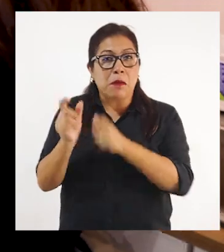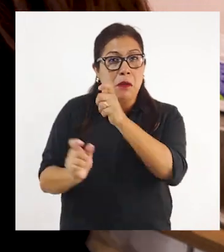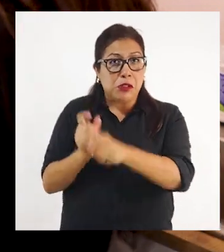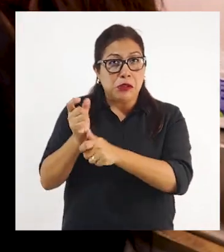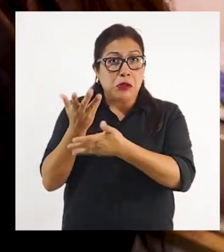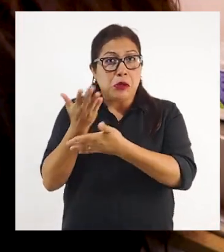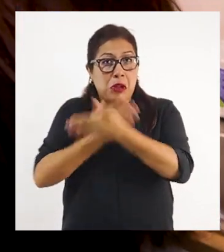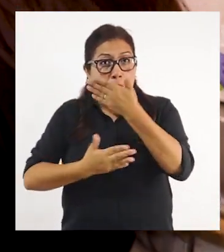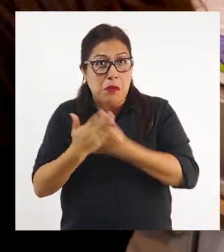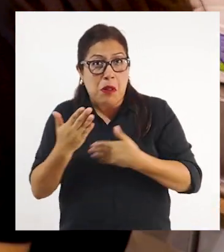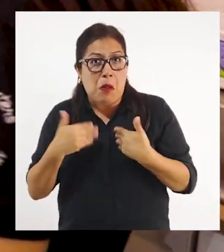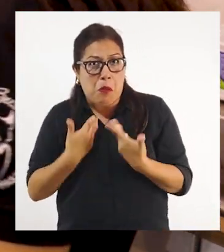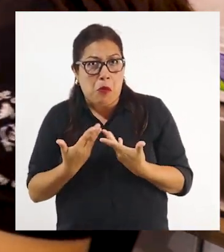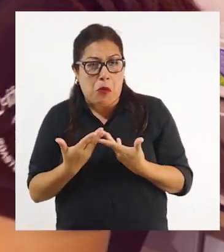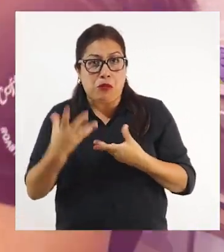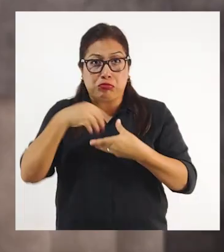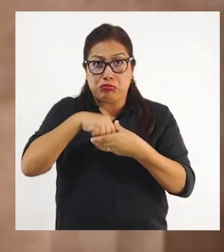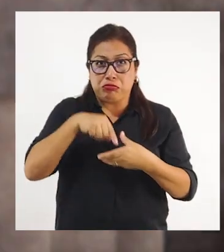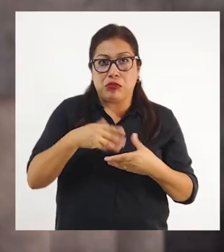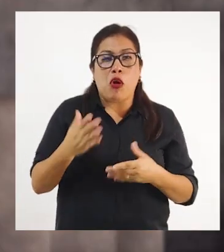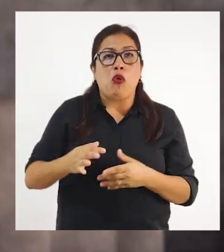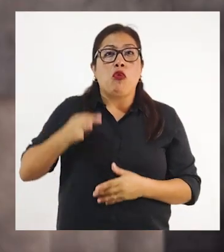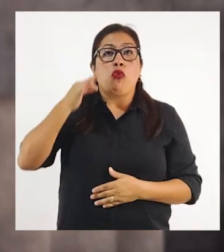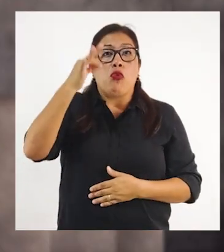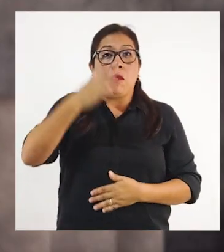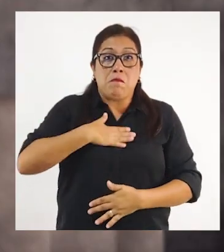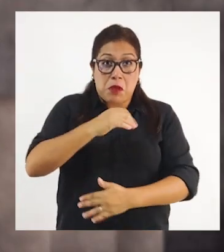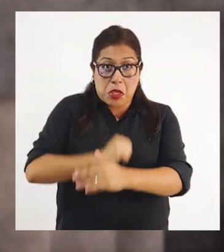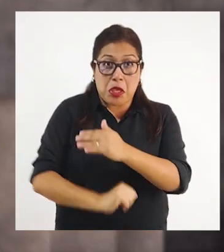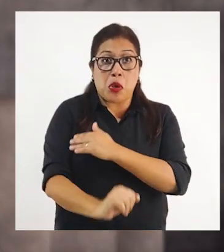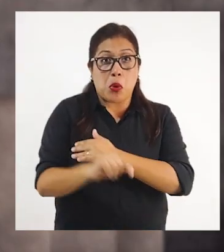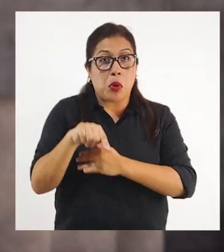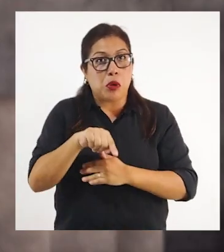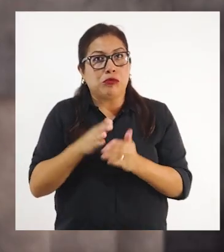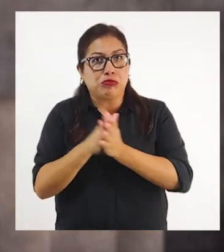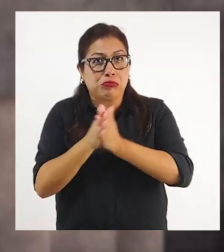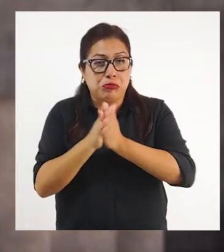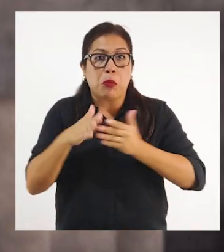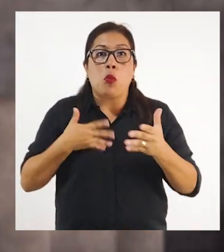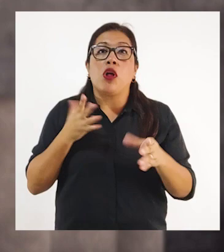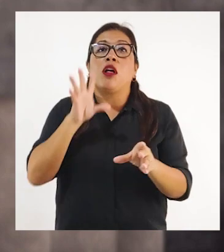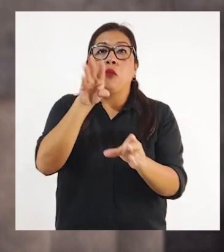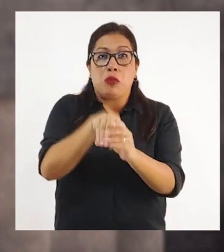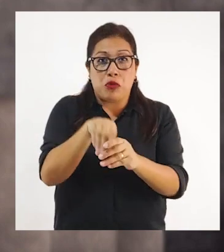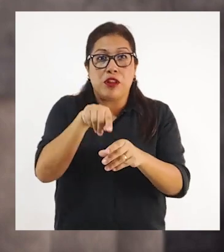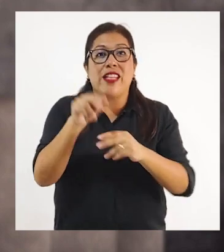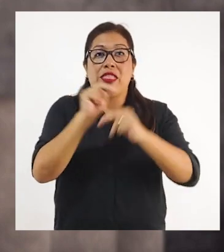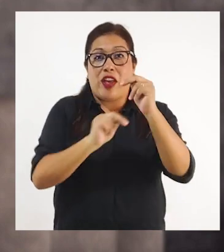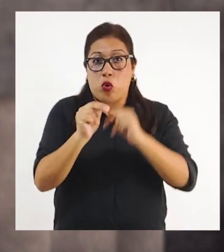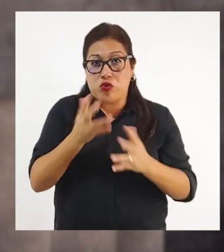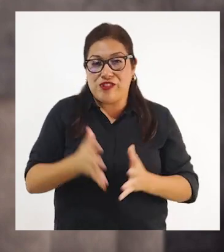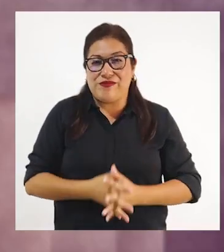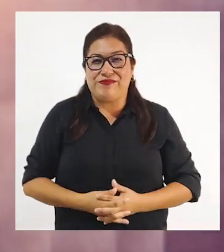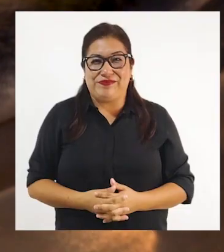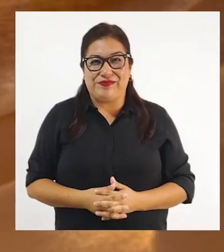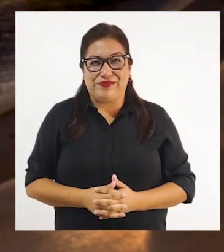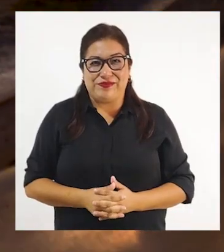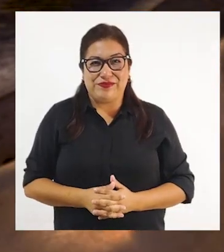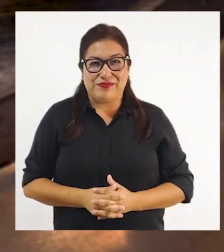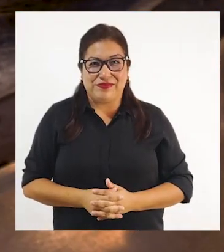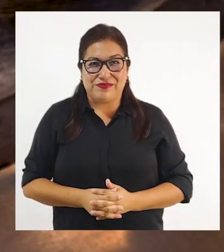que puede estar involucrándose. Y que eso en el futuro le sirva a mi hijo para que también él se pueda involucrar en el negocio.